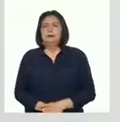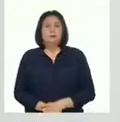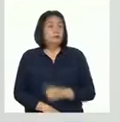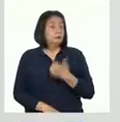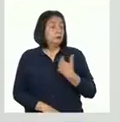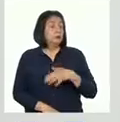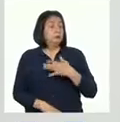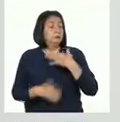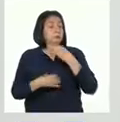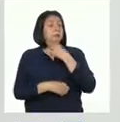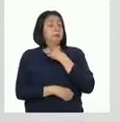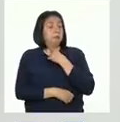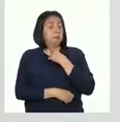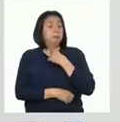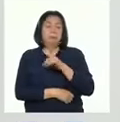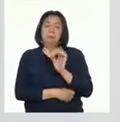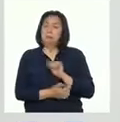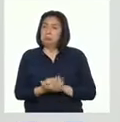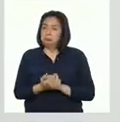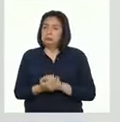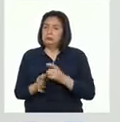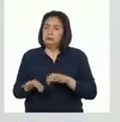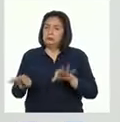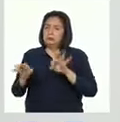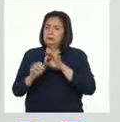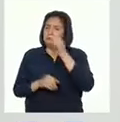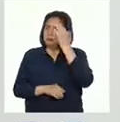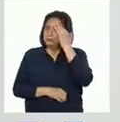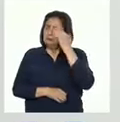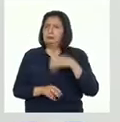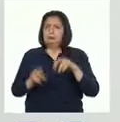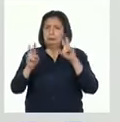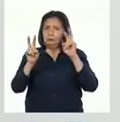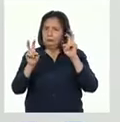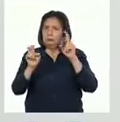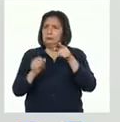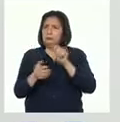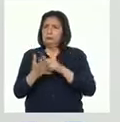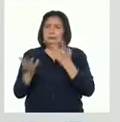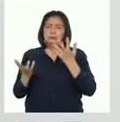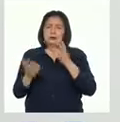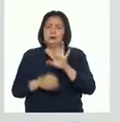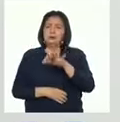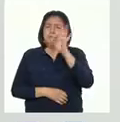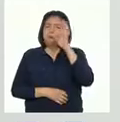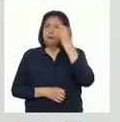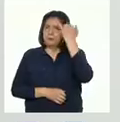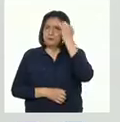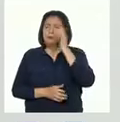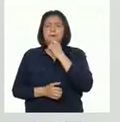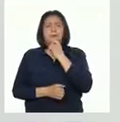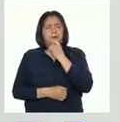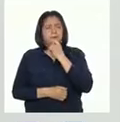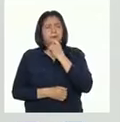Qué interesante lo que dices. Entonces, es importante saber el tema del texto para encontrar las ideas principales.